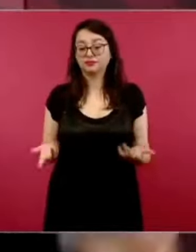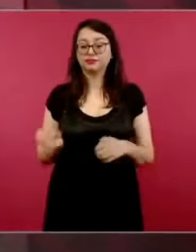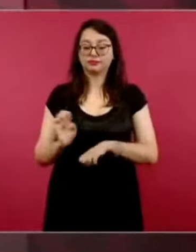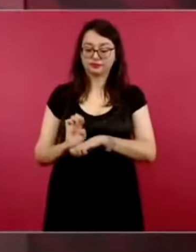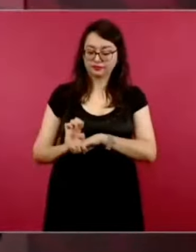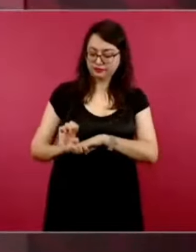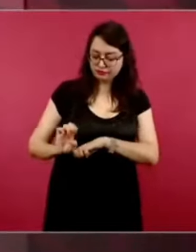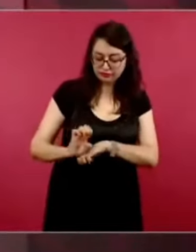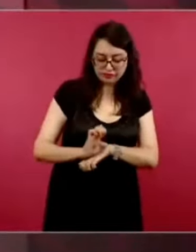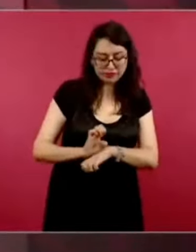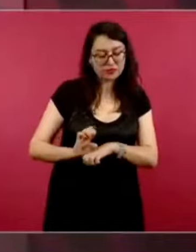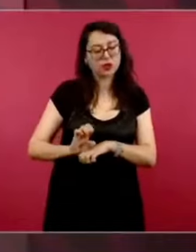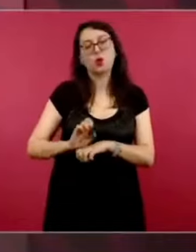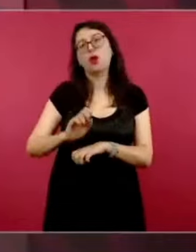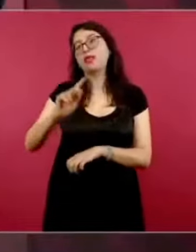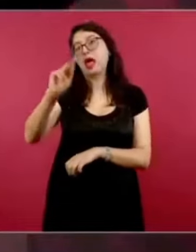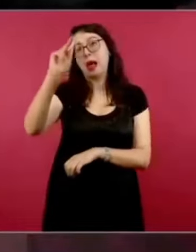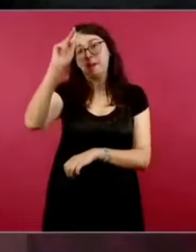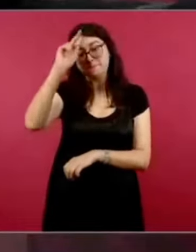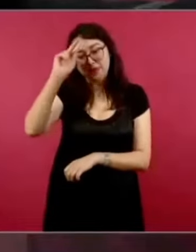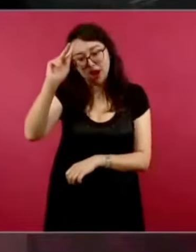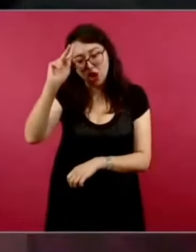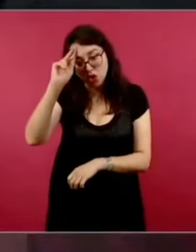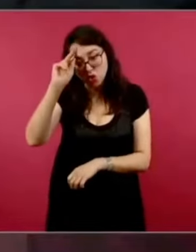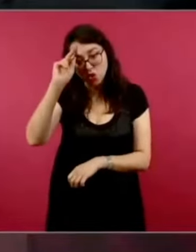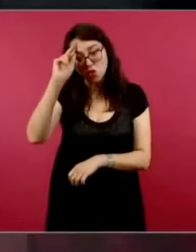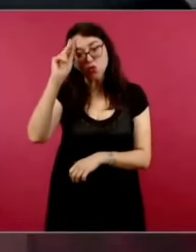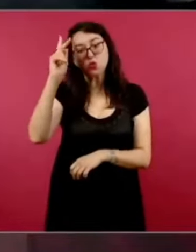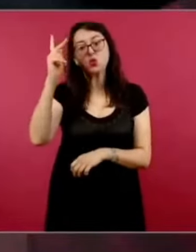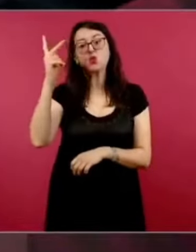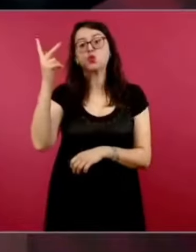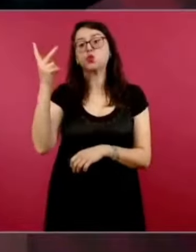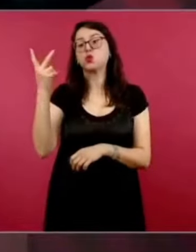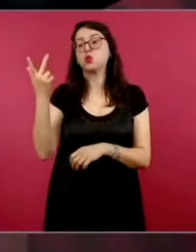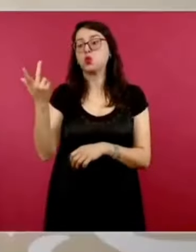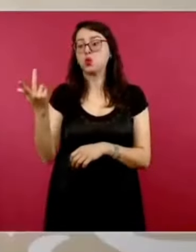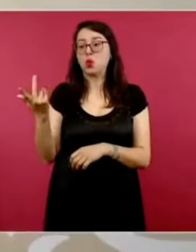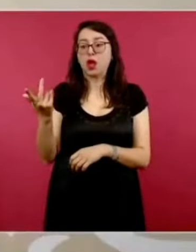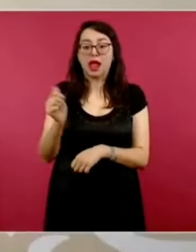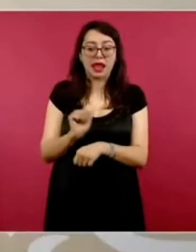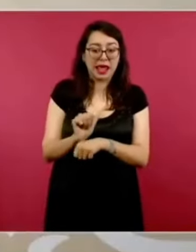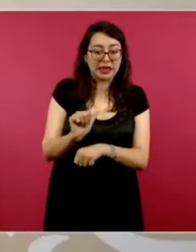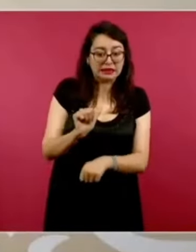Argentina y desgraciadamente todavía está el mercurio ahí en Chile,